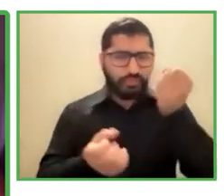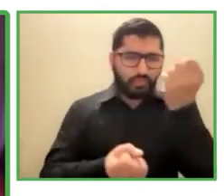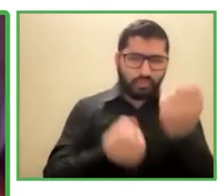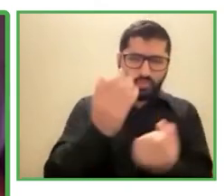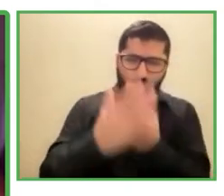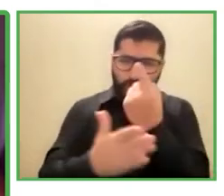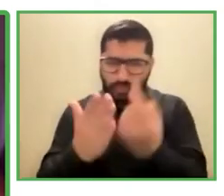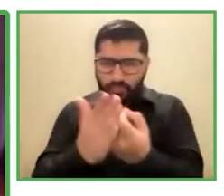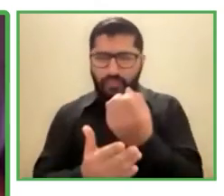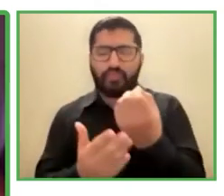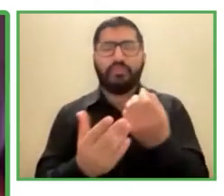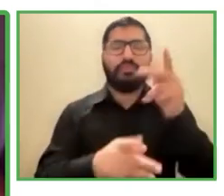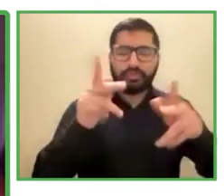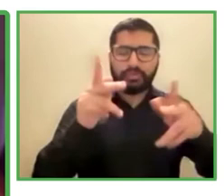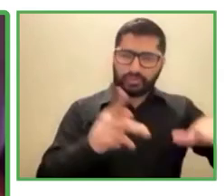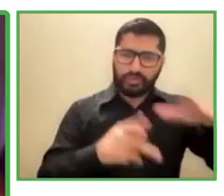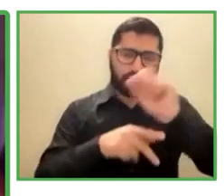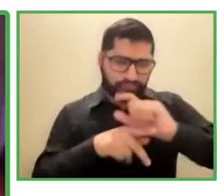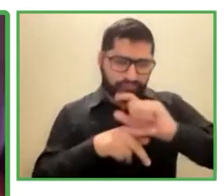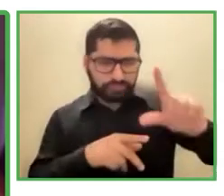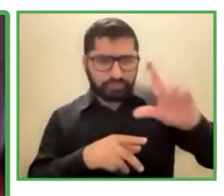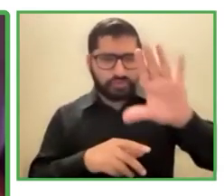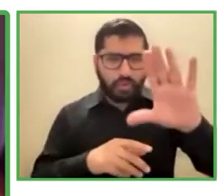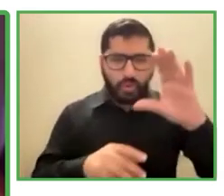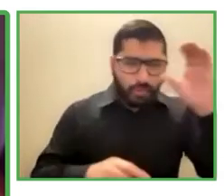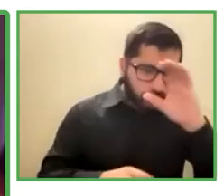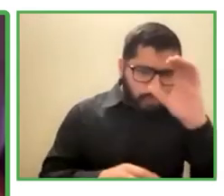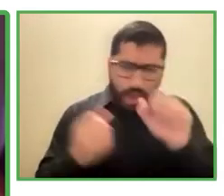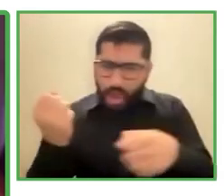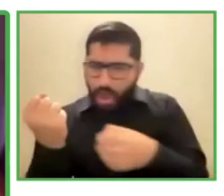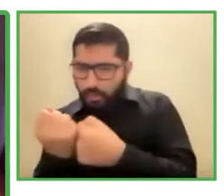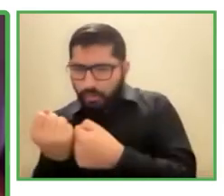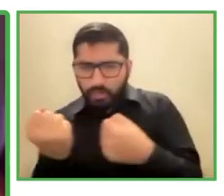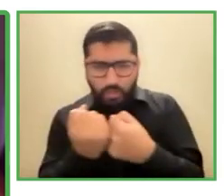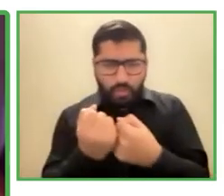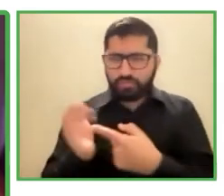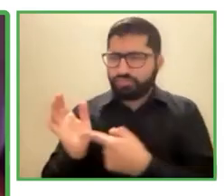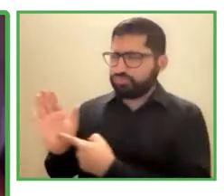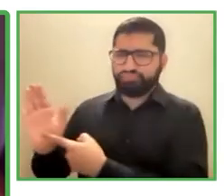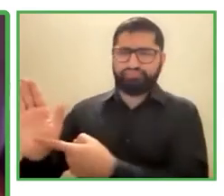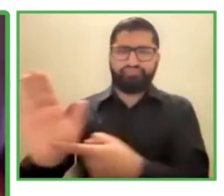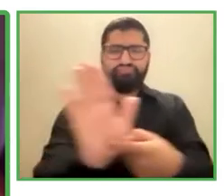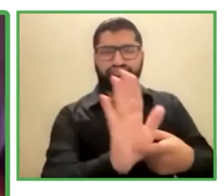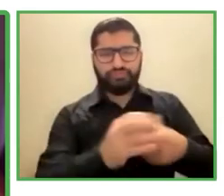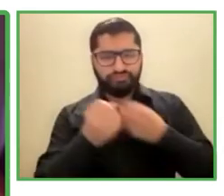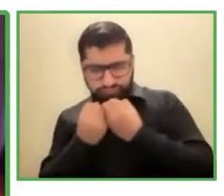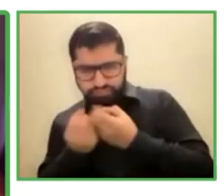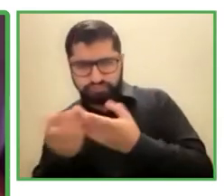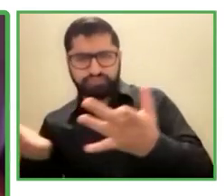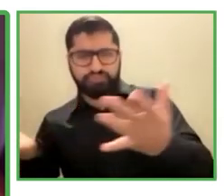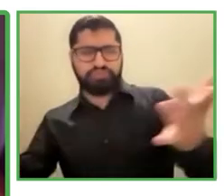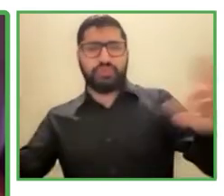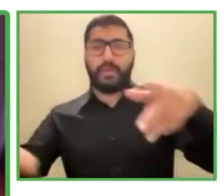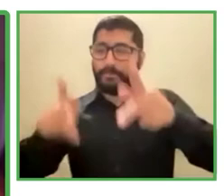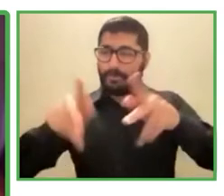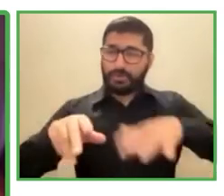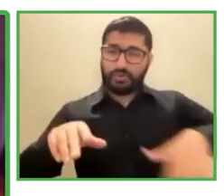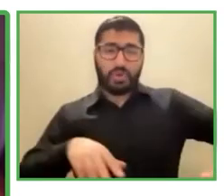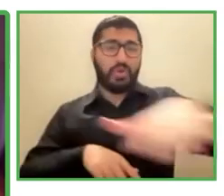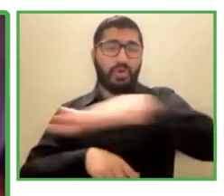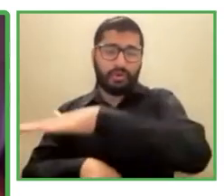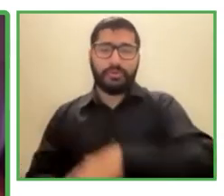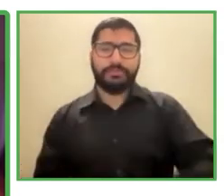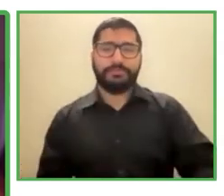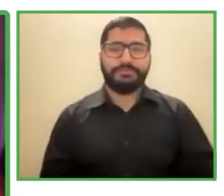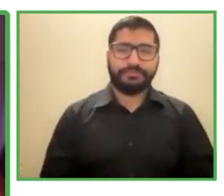de cómo darse a conocer de difundir y compartir sus emprendimientos SECO Chile se formó